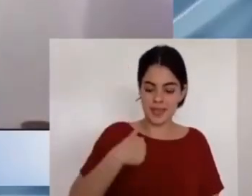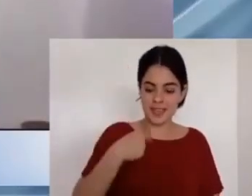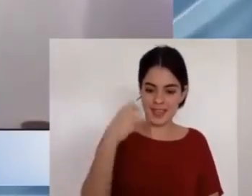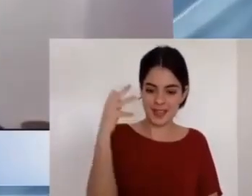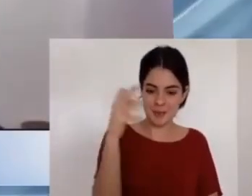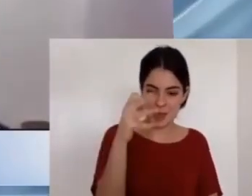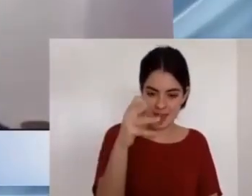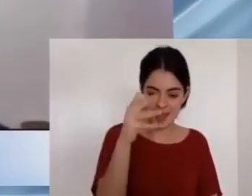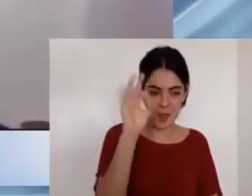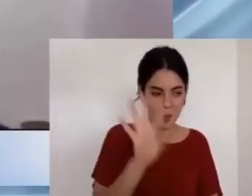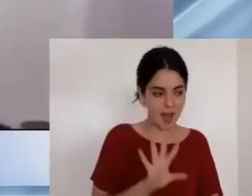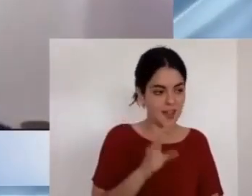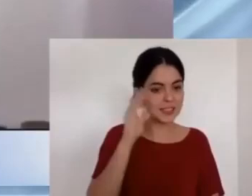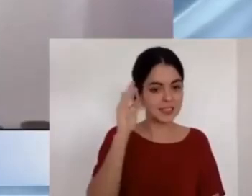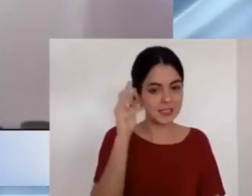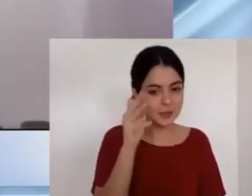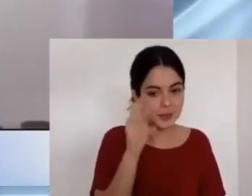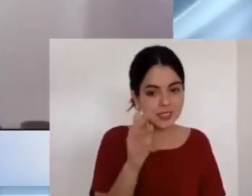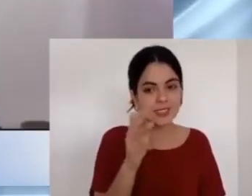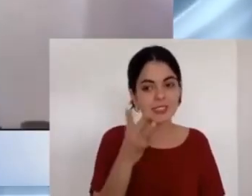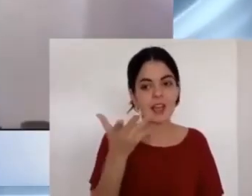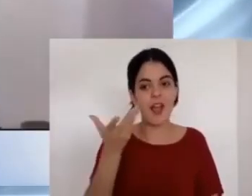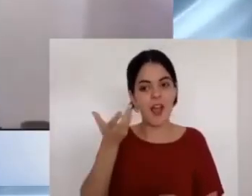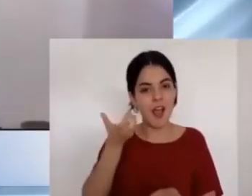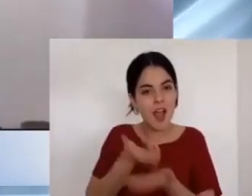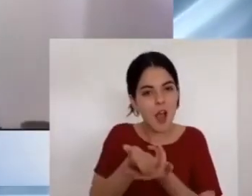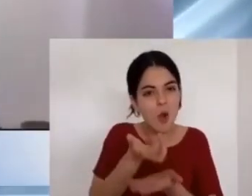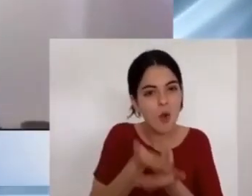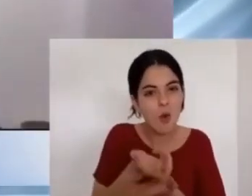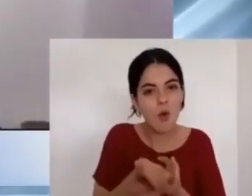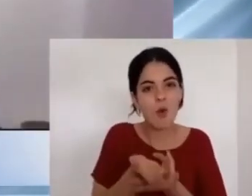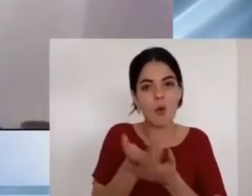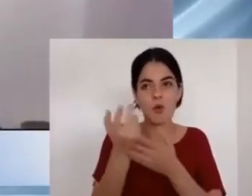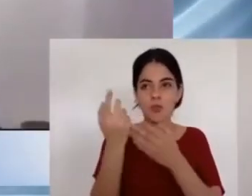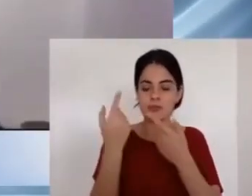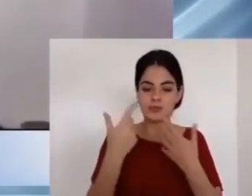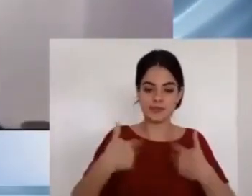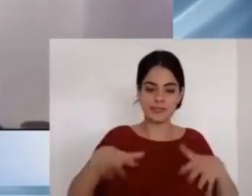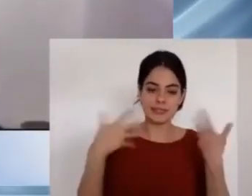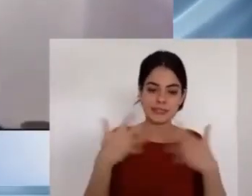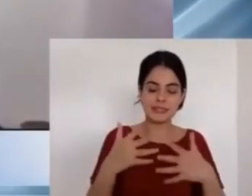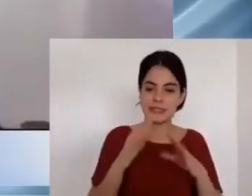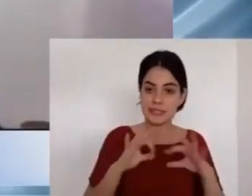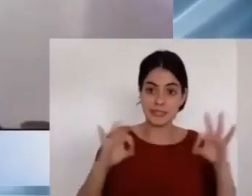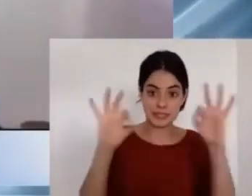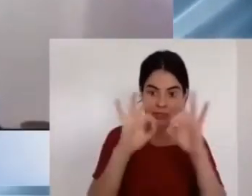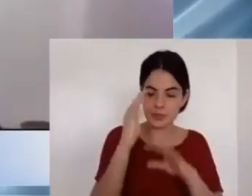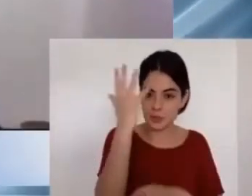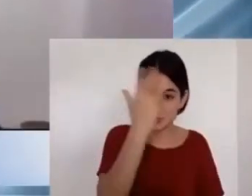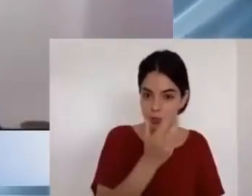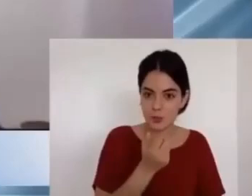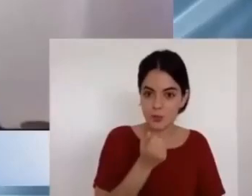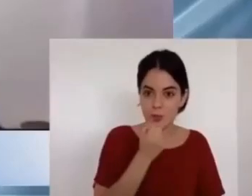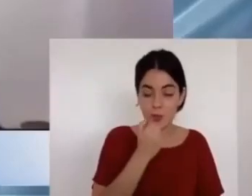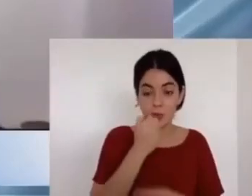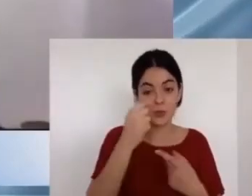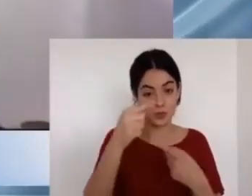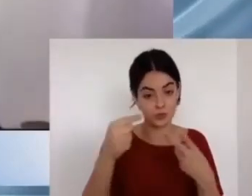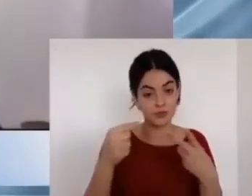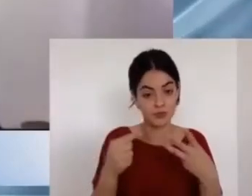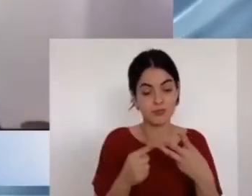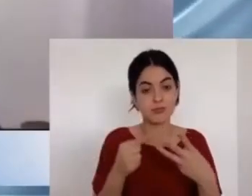edificar al pueblo. Esas son las tres funciones de la palabra. Ahora,